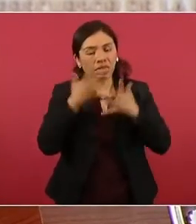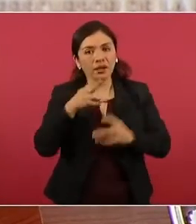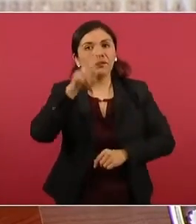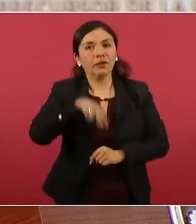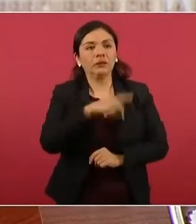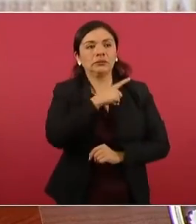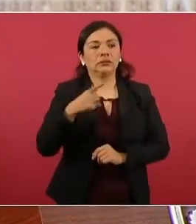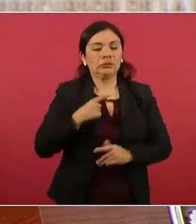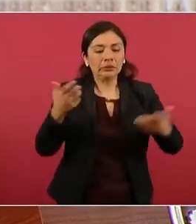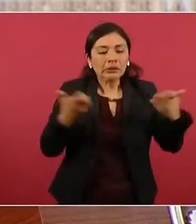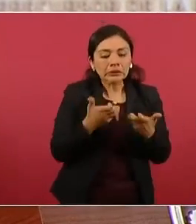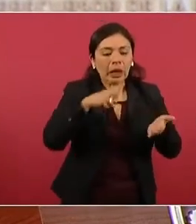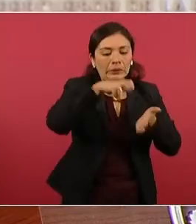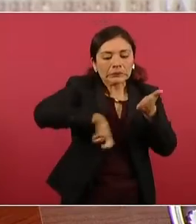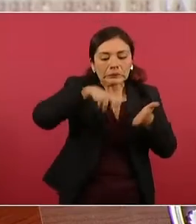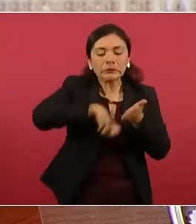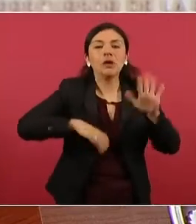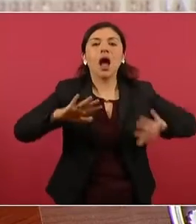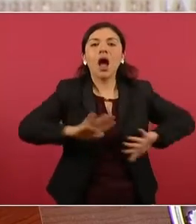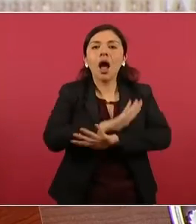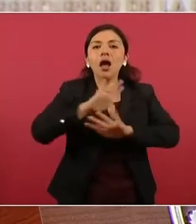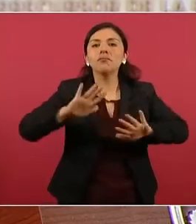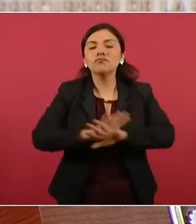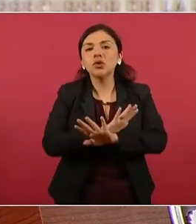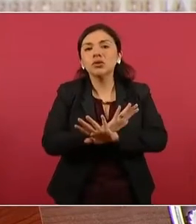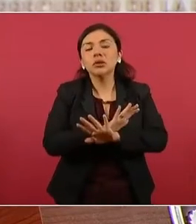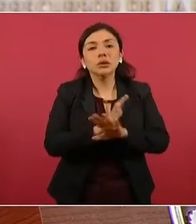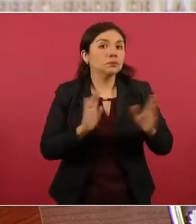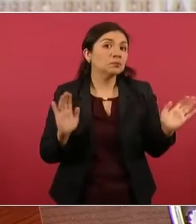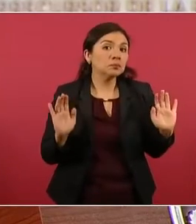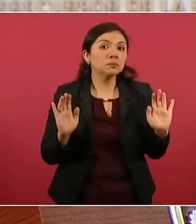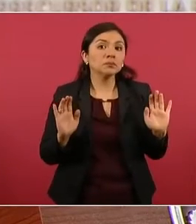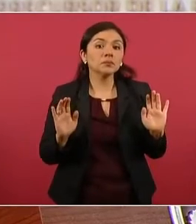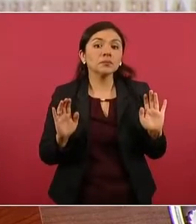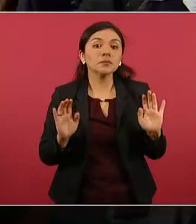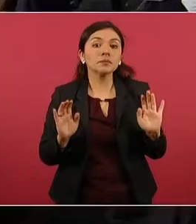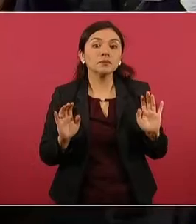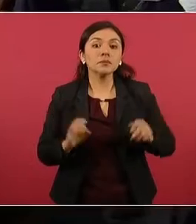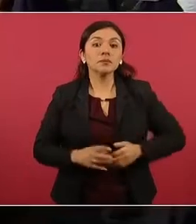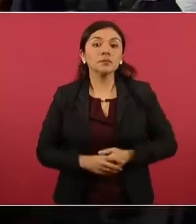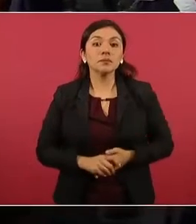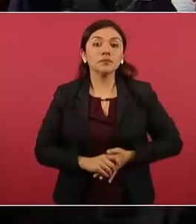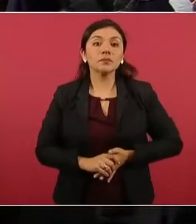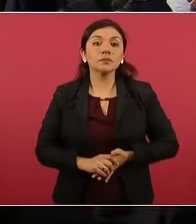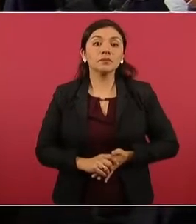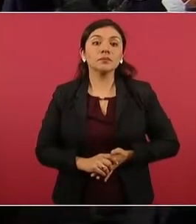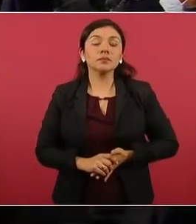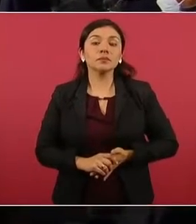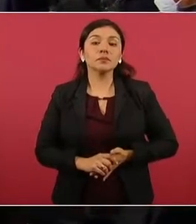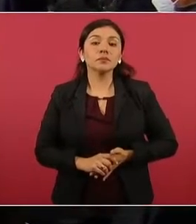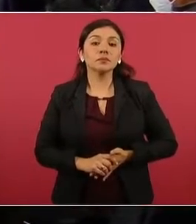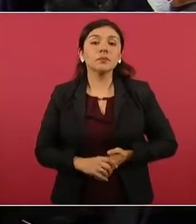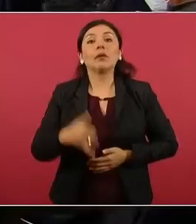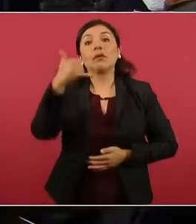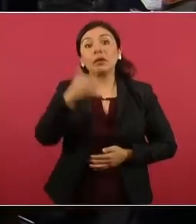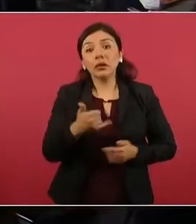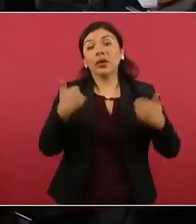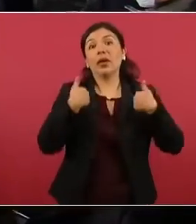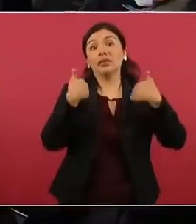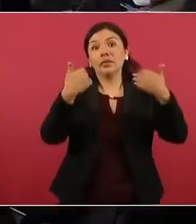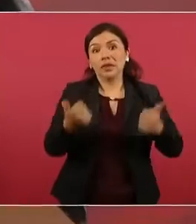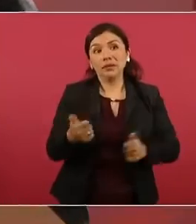y que se entienda que ya